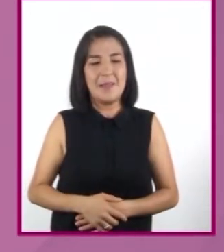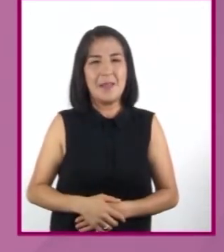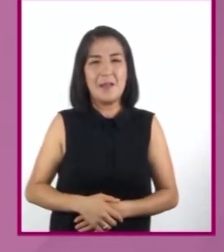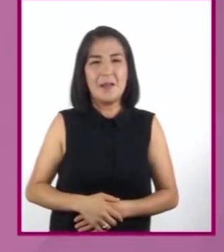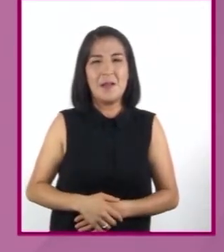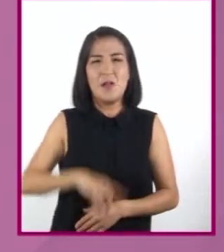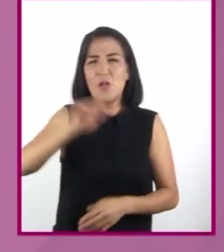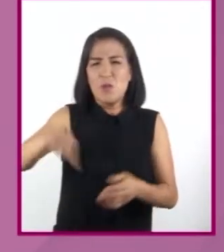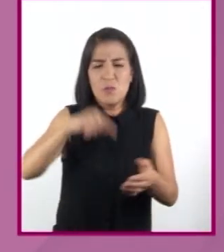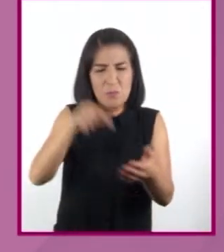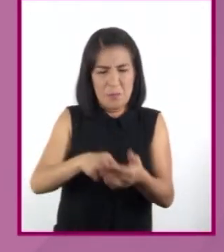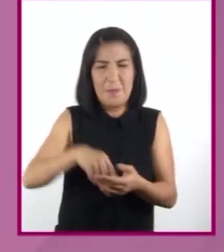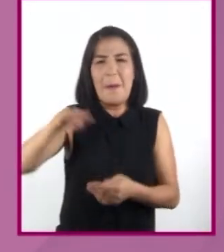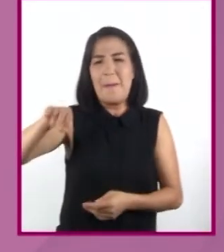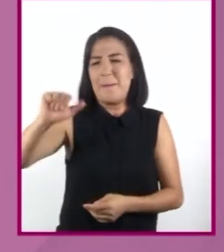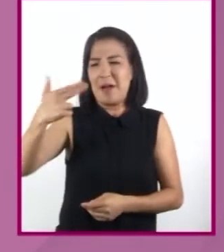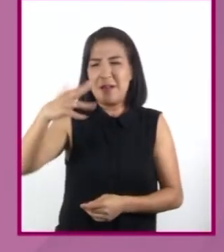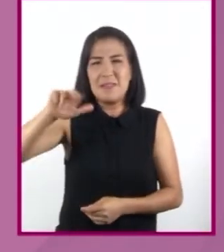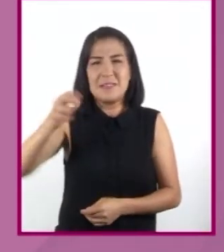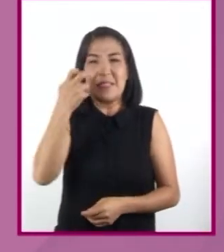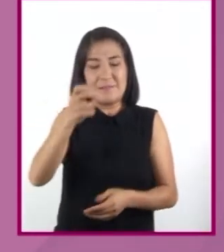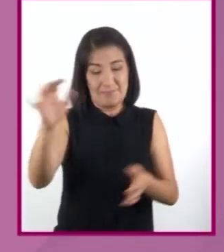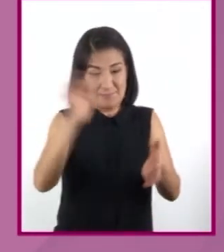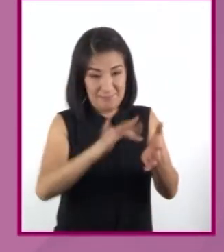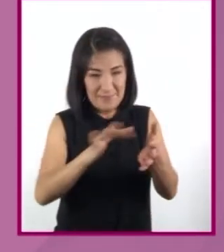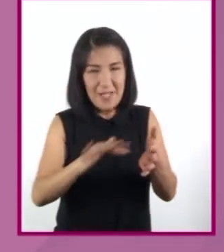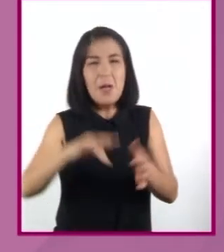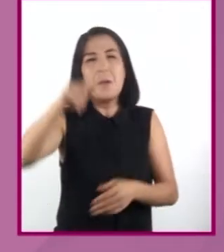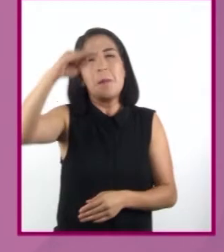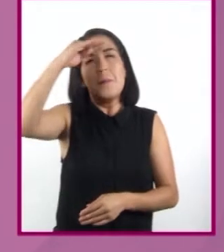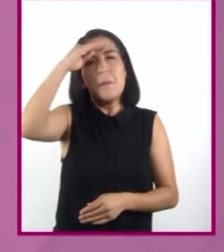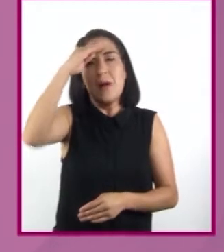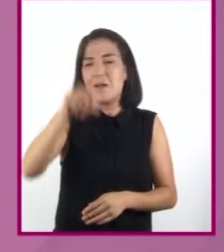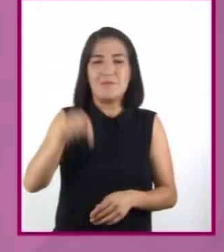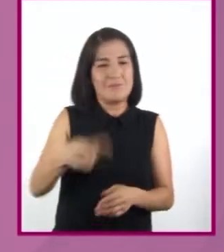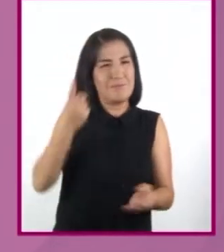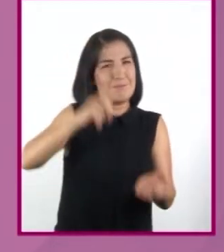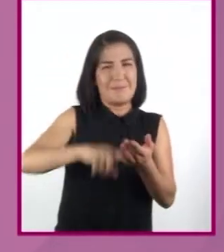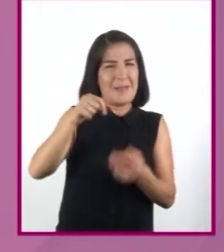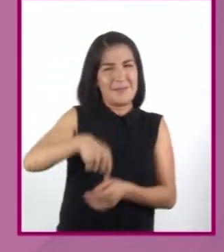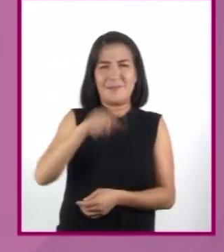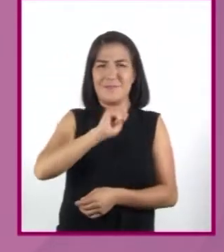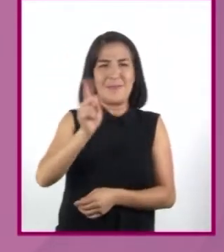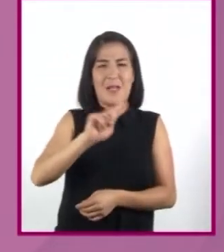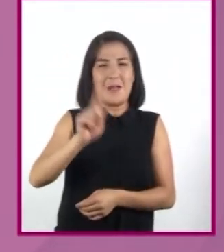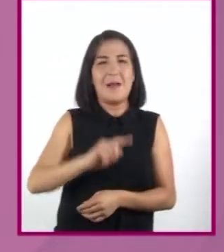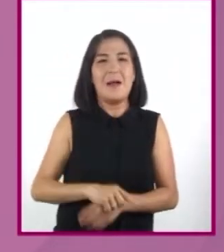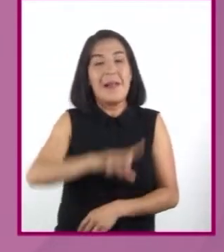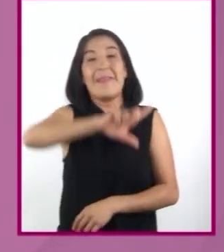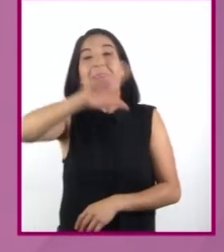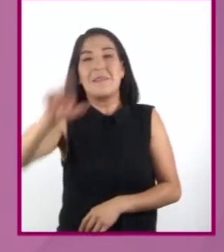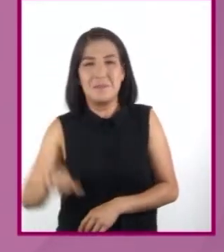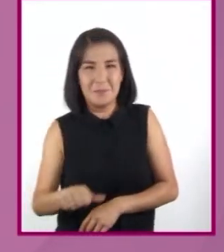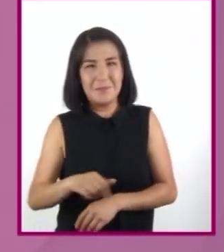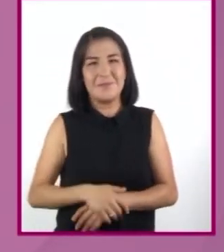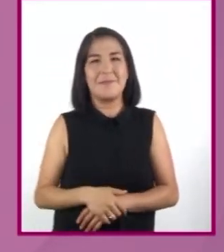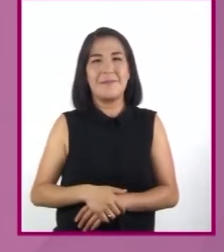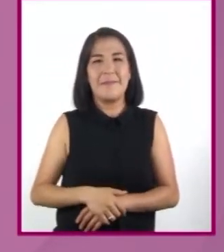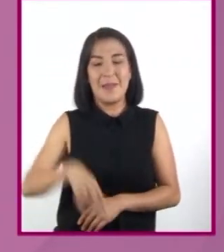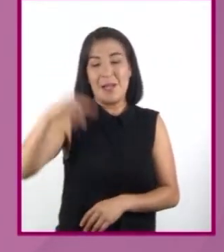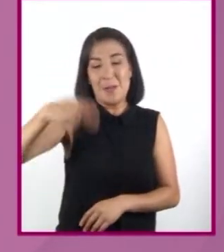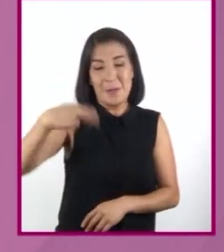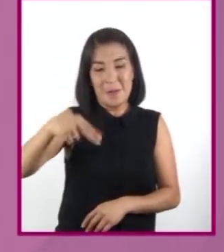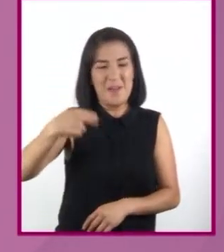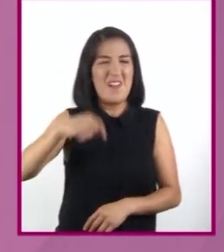En un lugar de la mancha, el lector supone que aquello no sucedió ahí. Luego, de cuyo